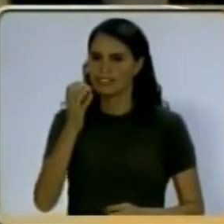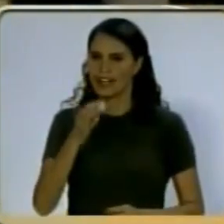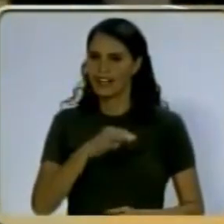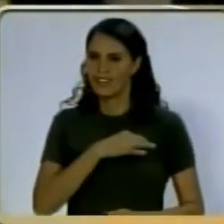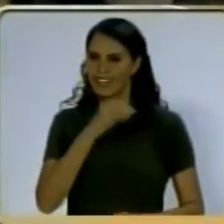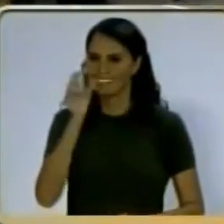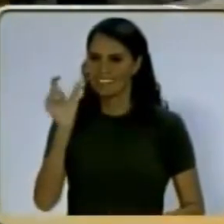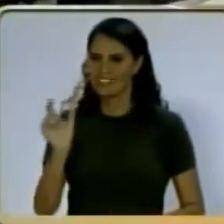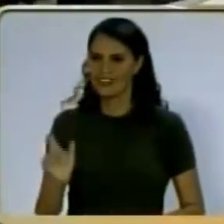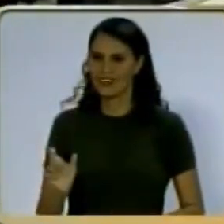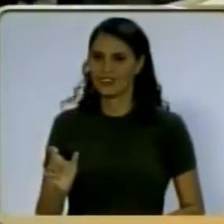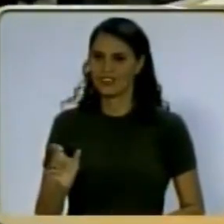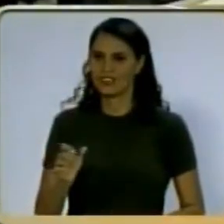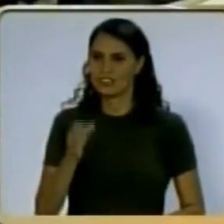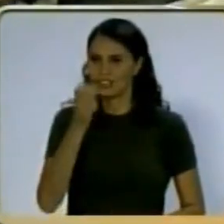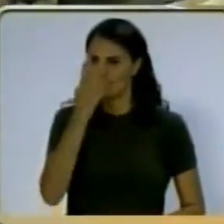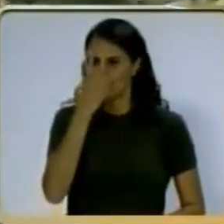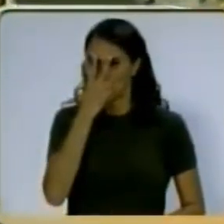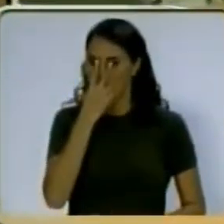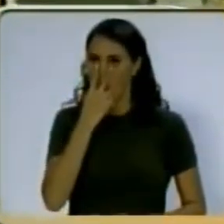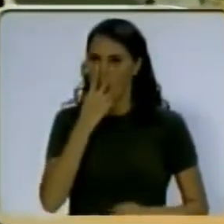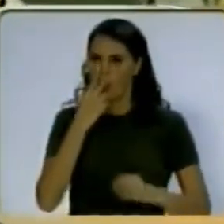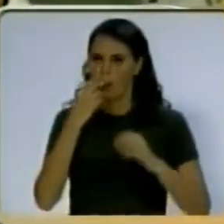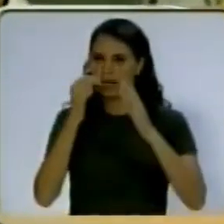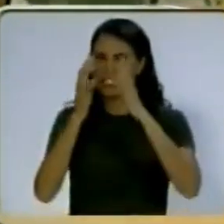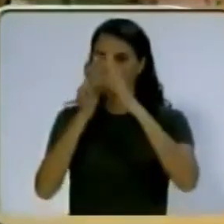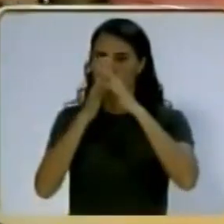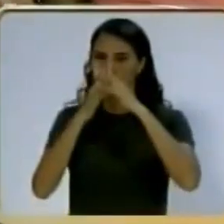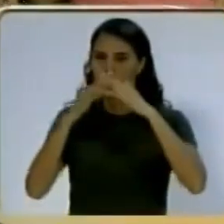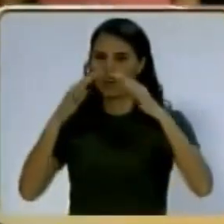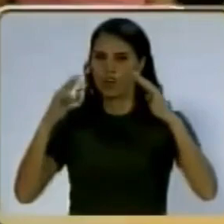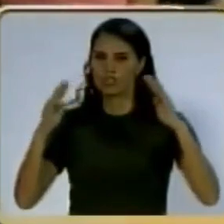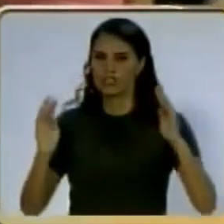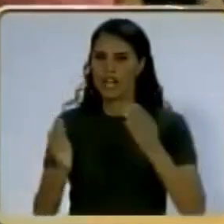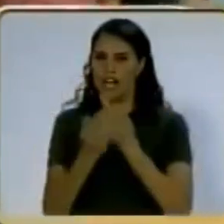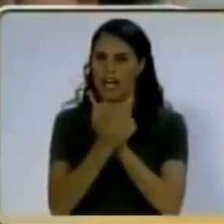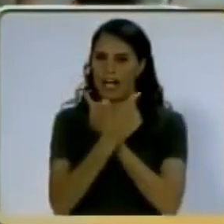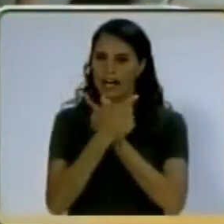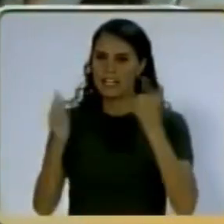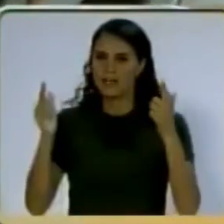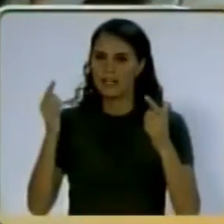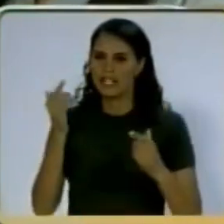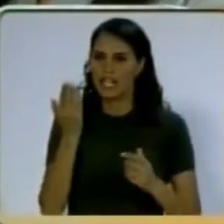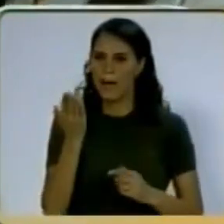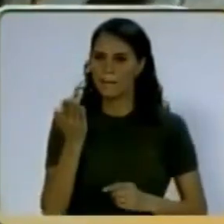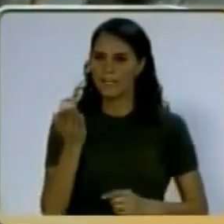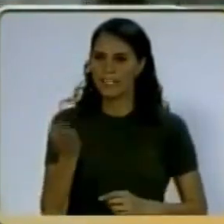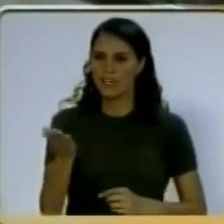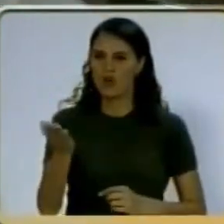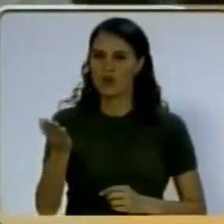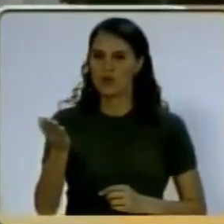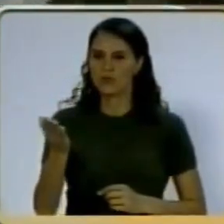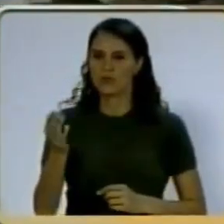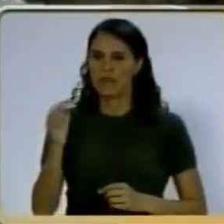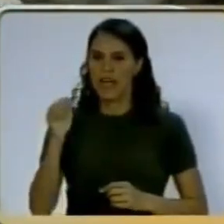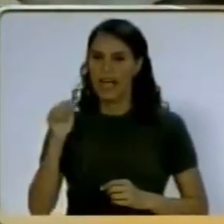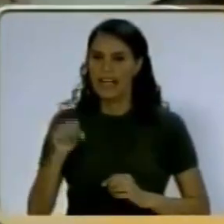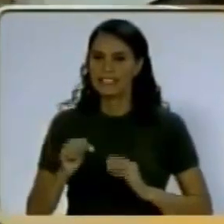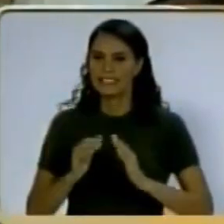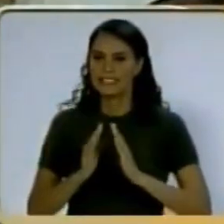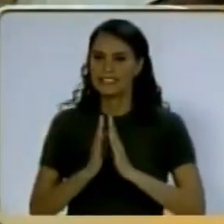gritaba el Señor, y el pobre en su choza libertad pidió,